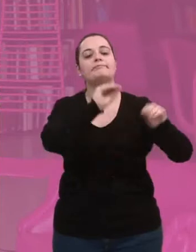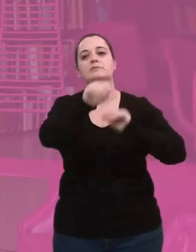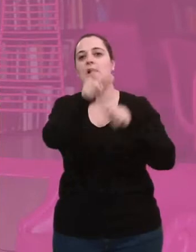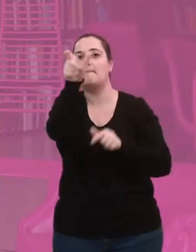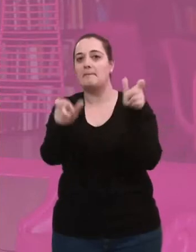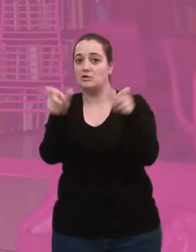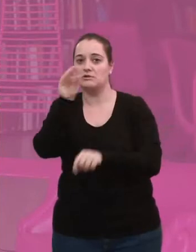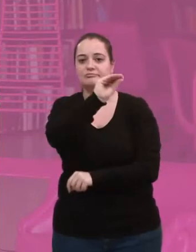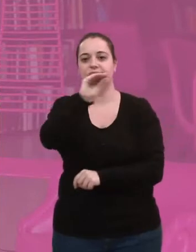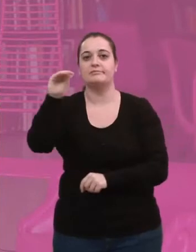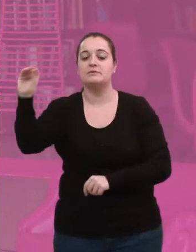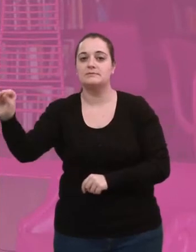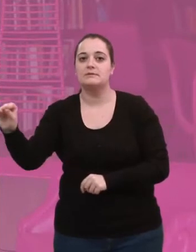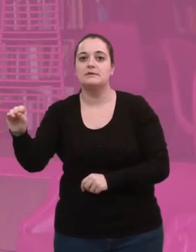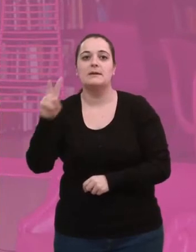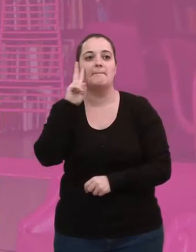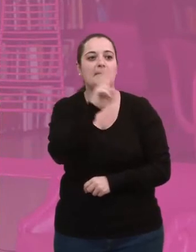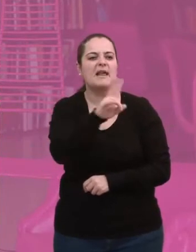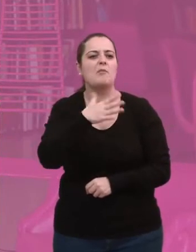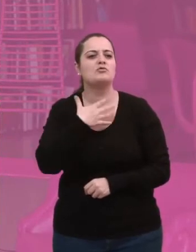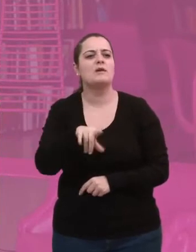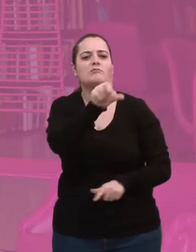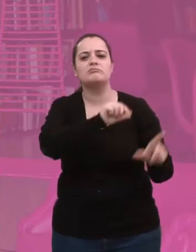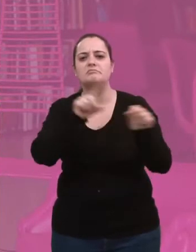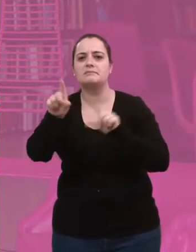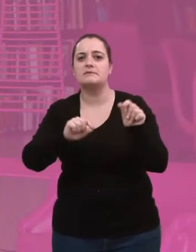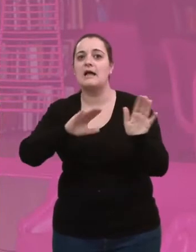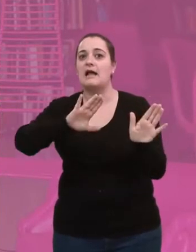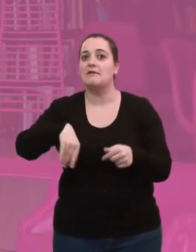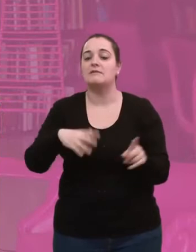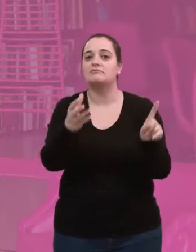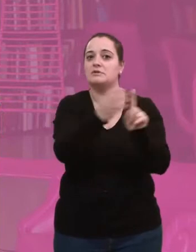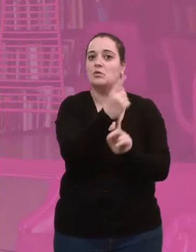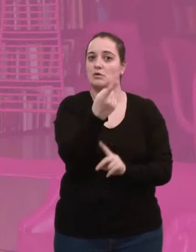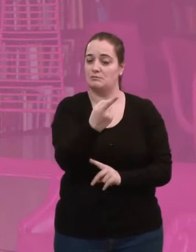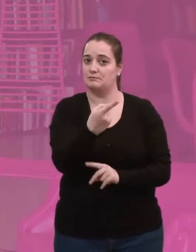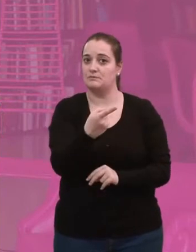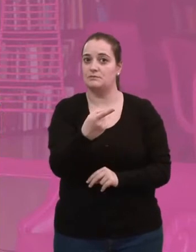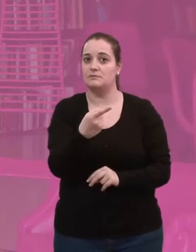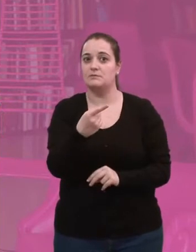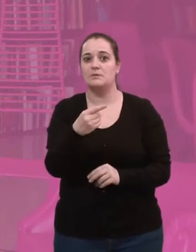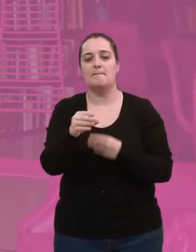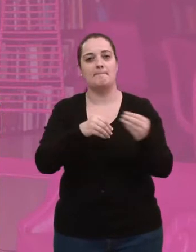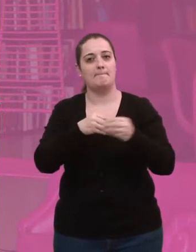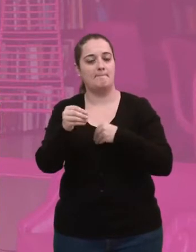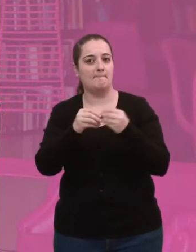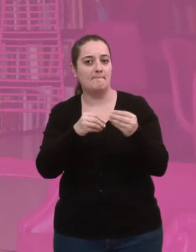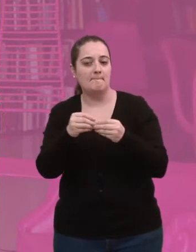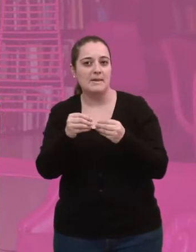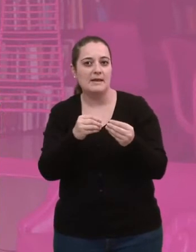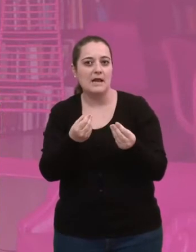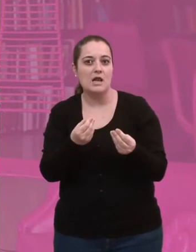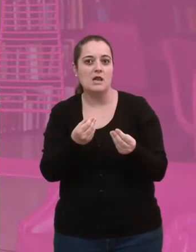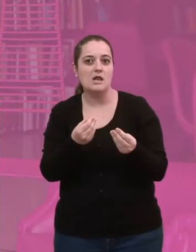Pregunté a diferentes personas, miré diferentes posibilidades y di con uno que no lo conocía, que es un